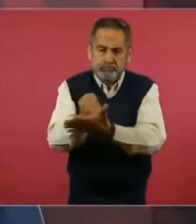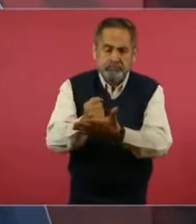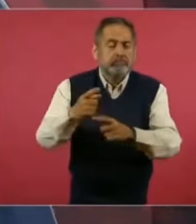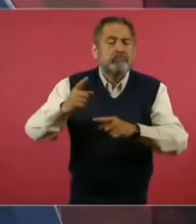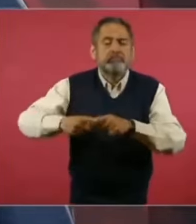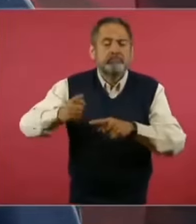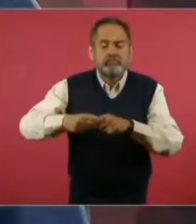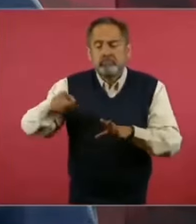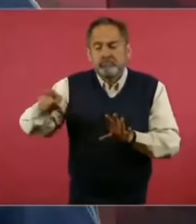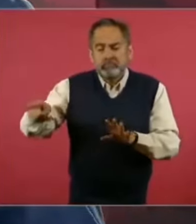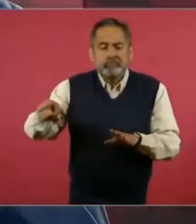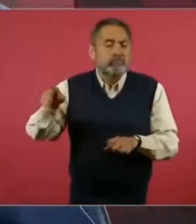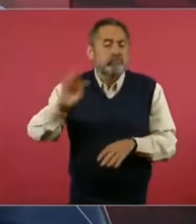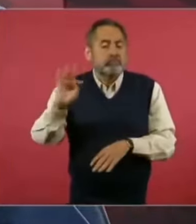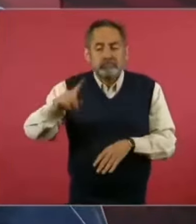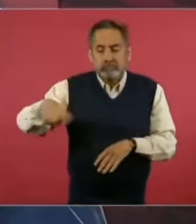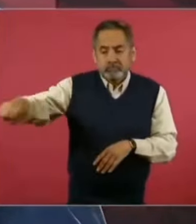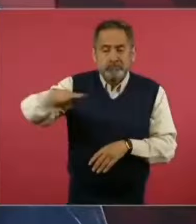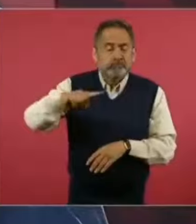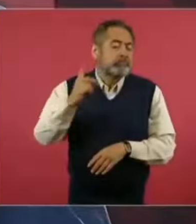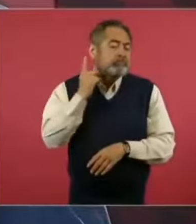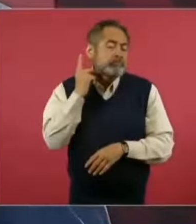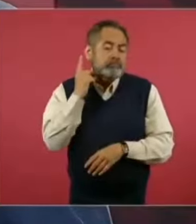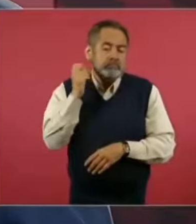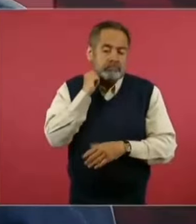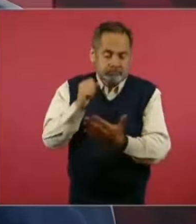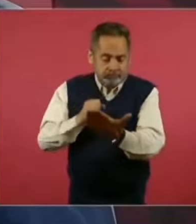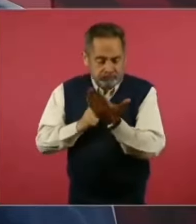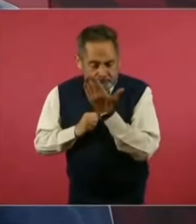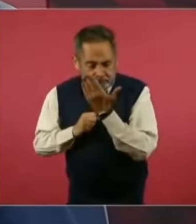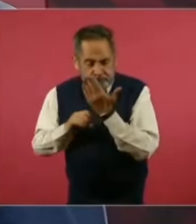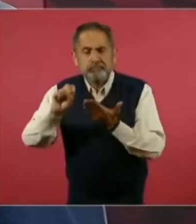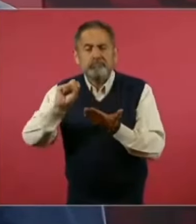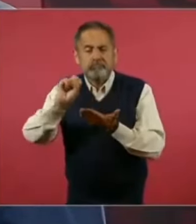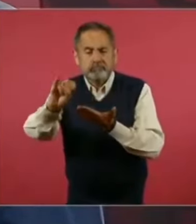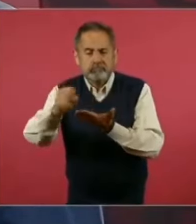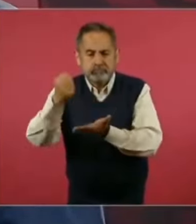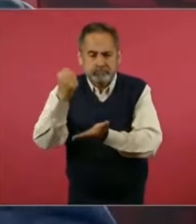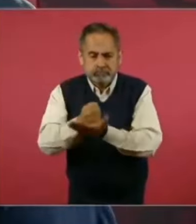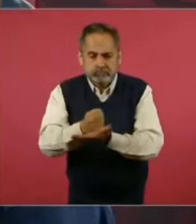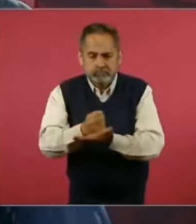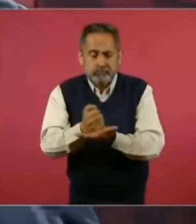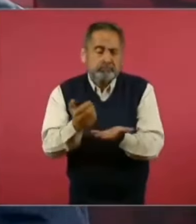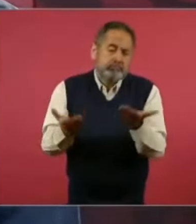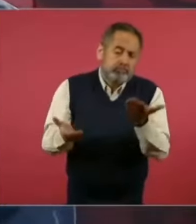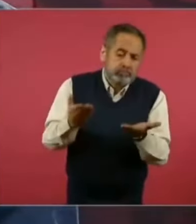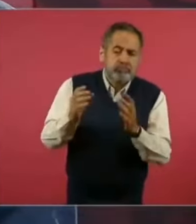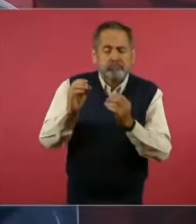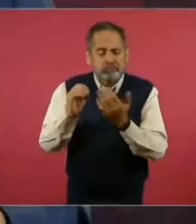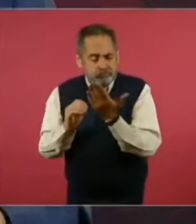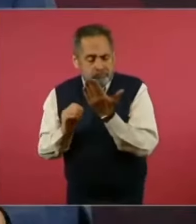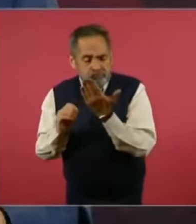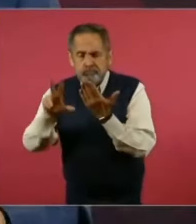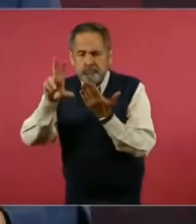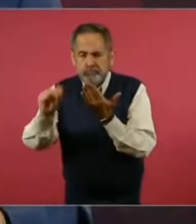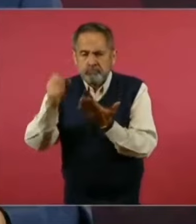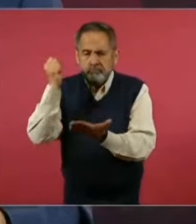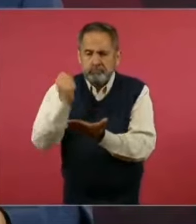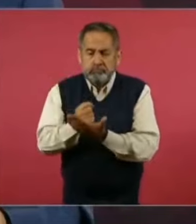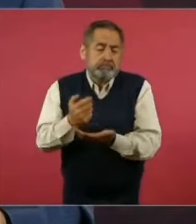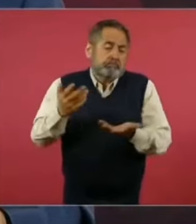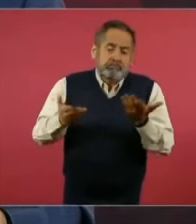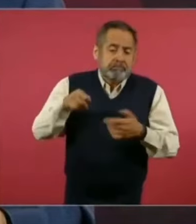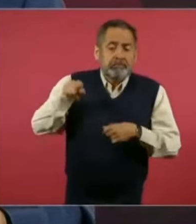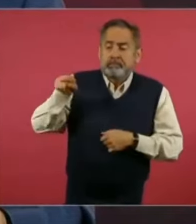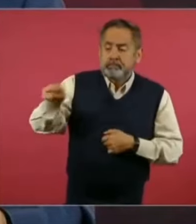ese proyecto, esa iniciativa es el Poder Legislativo.